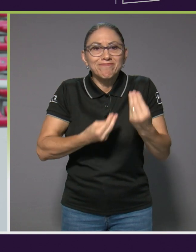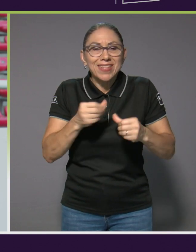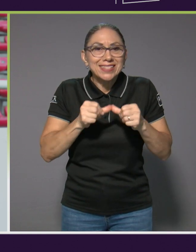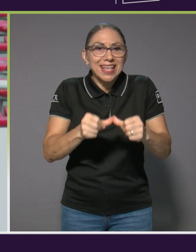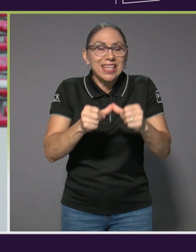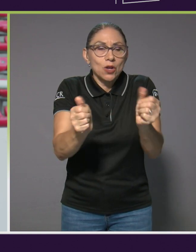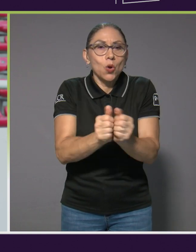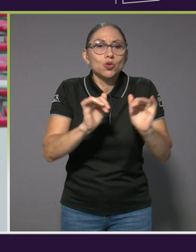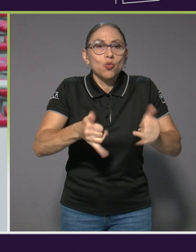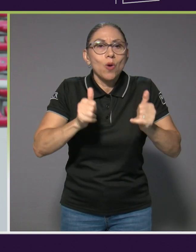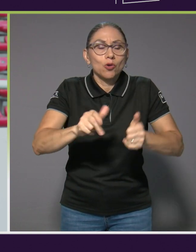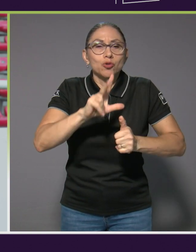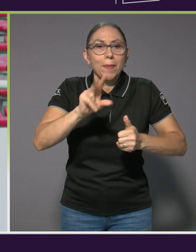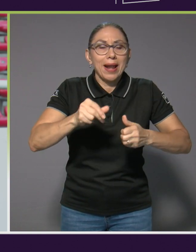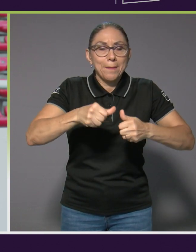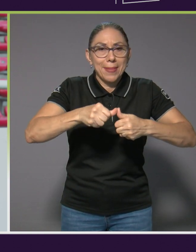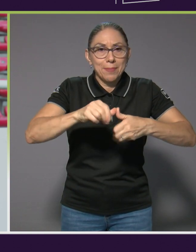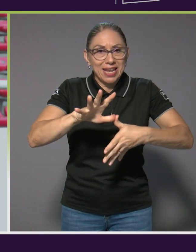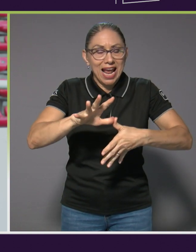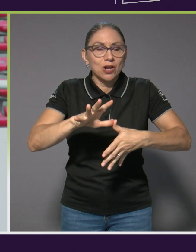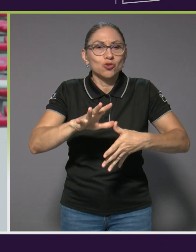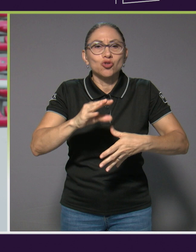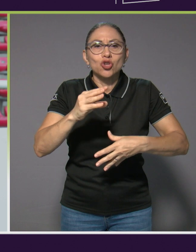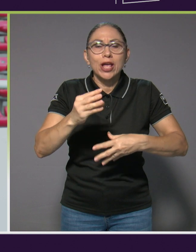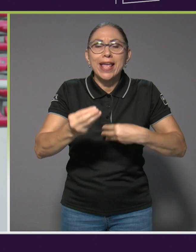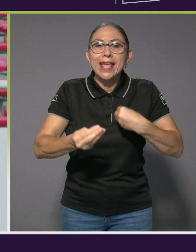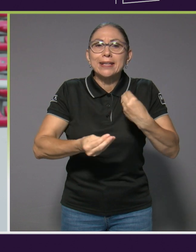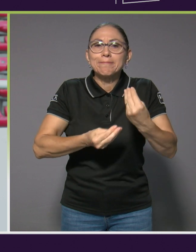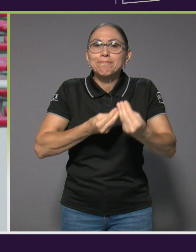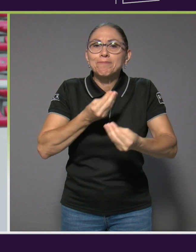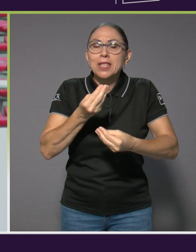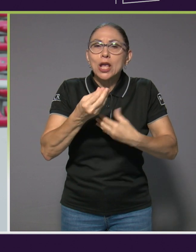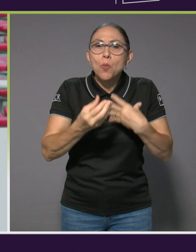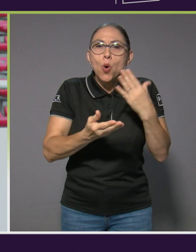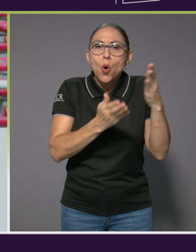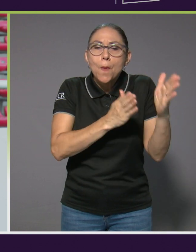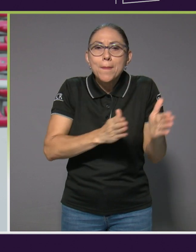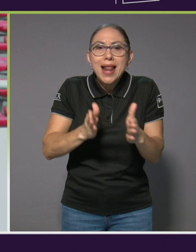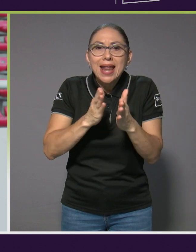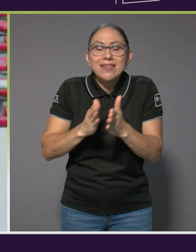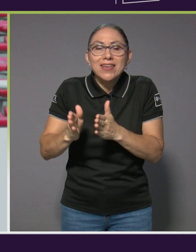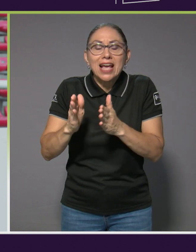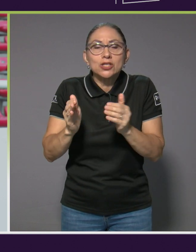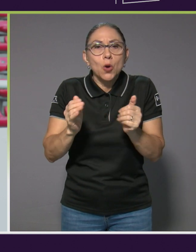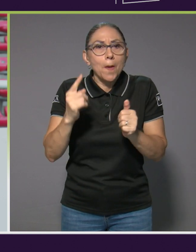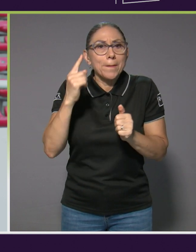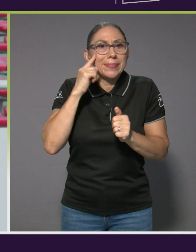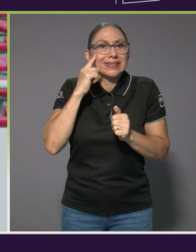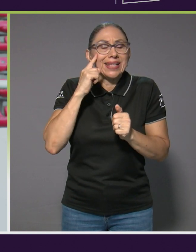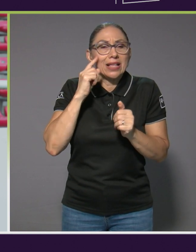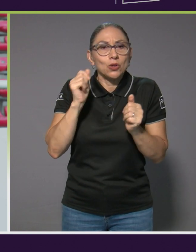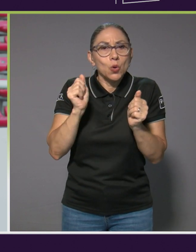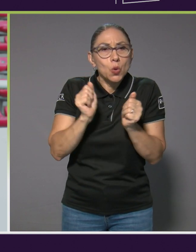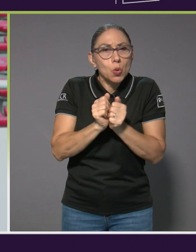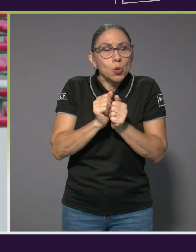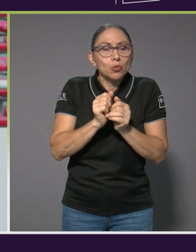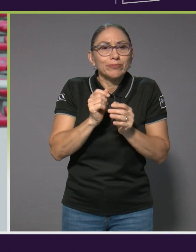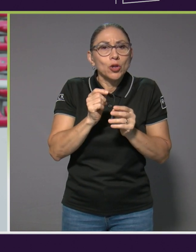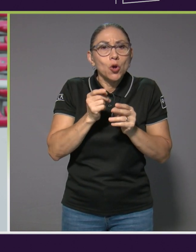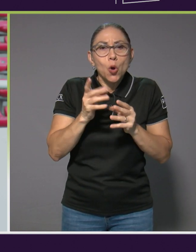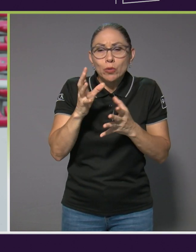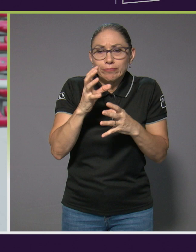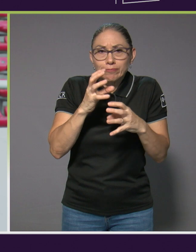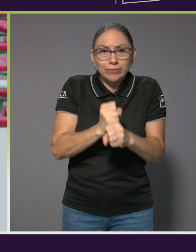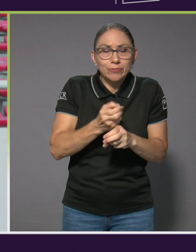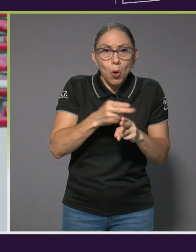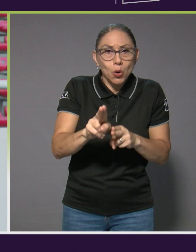los Juegos Panamericanos. Lo que hacemos es como una planificación en corto con lo que ya tenemos de base que hicimos para el mundial